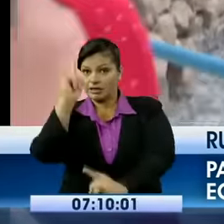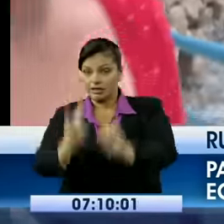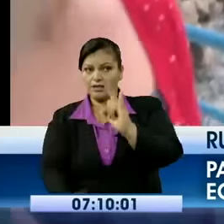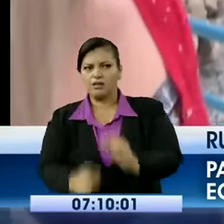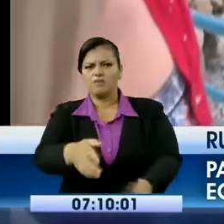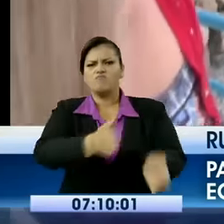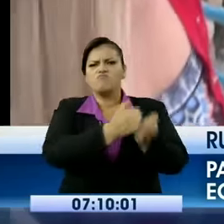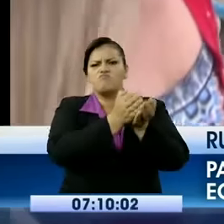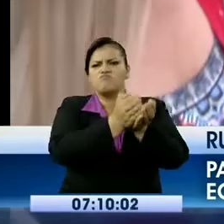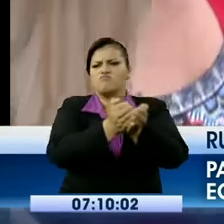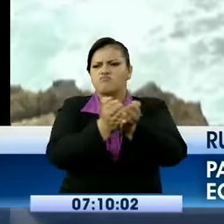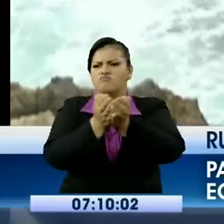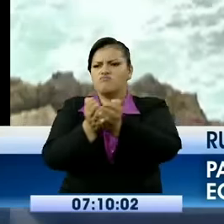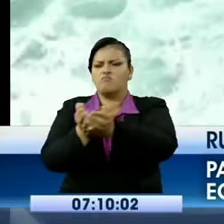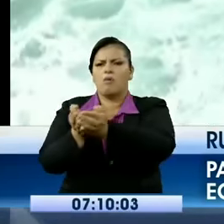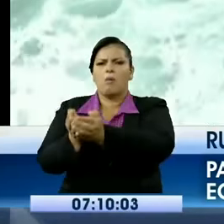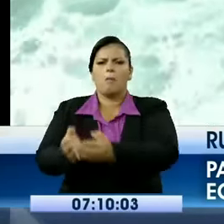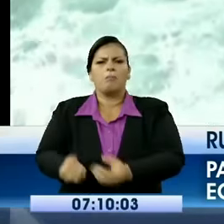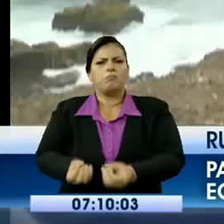no contaba con un puerto.